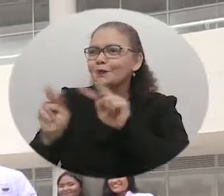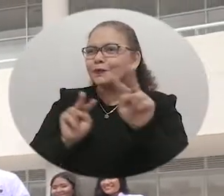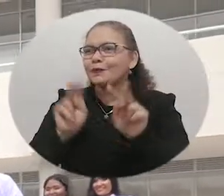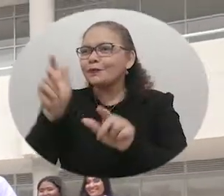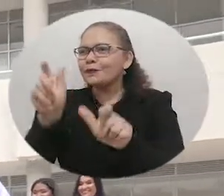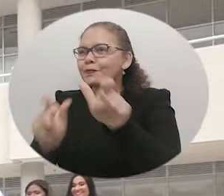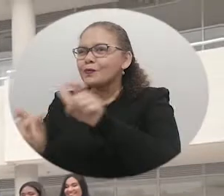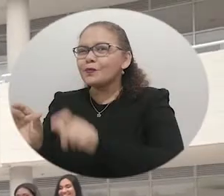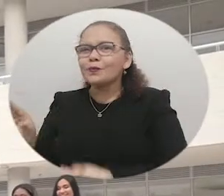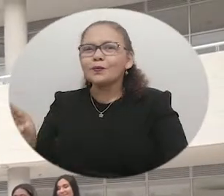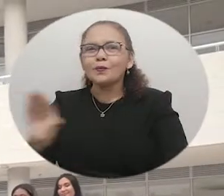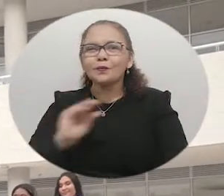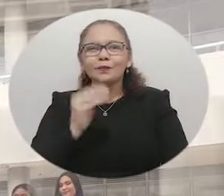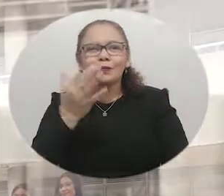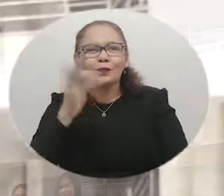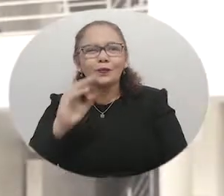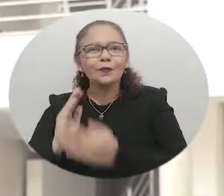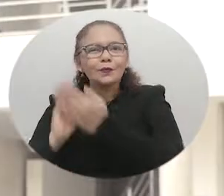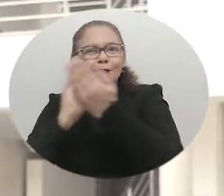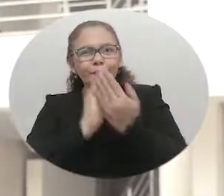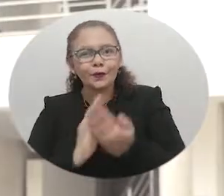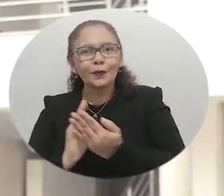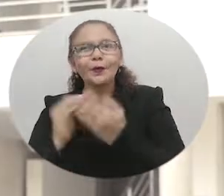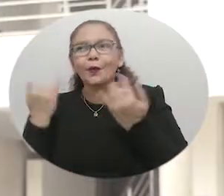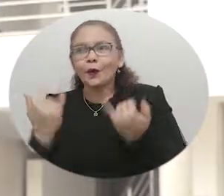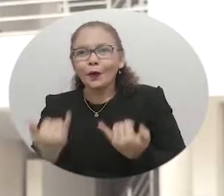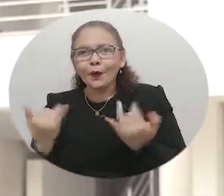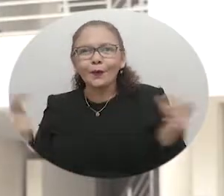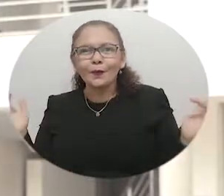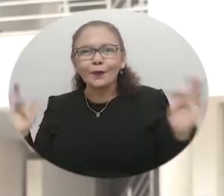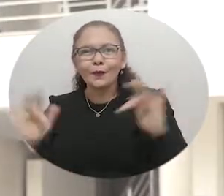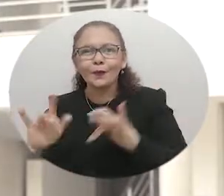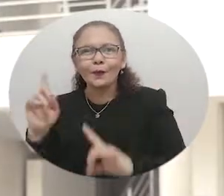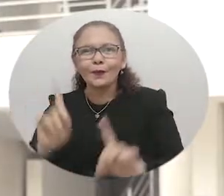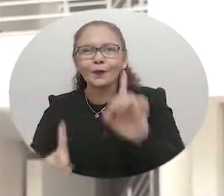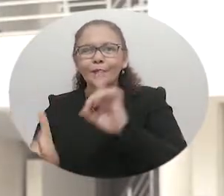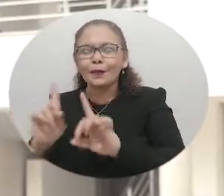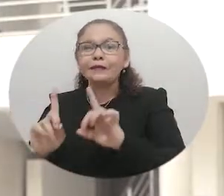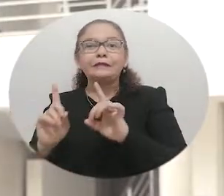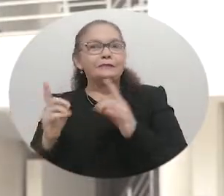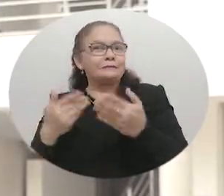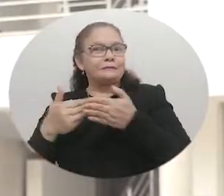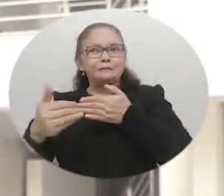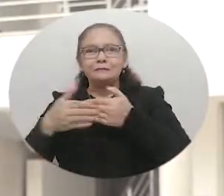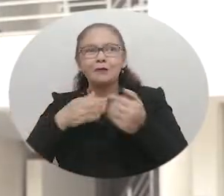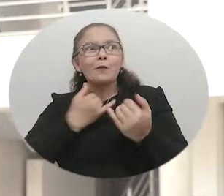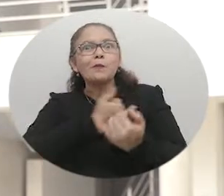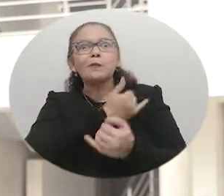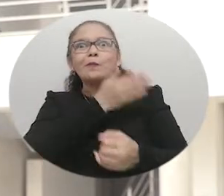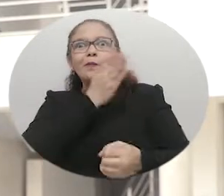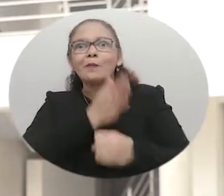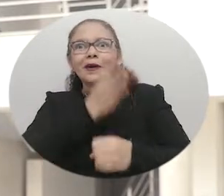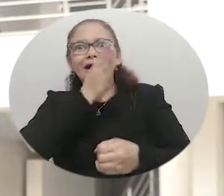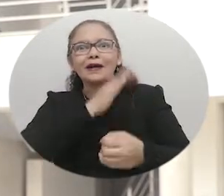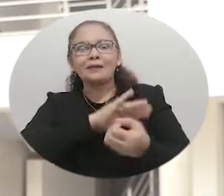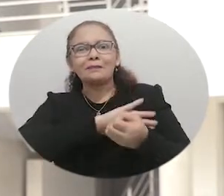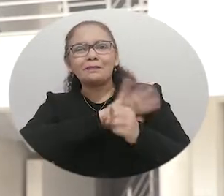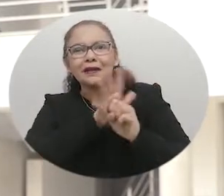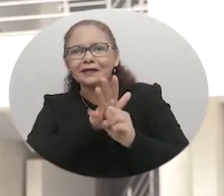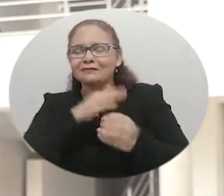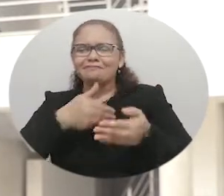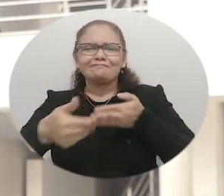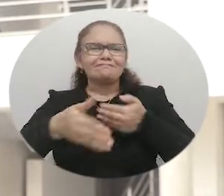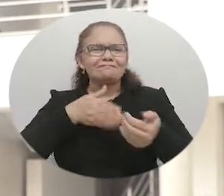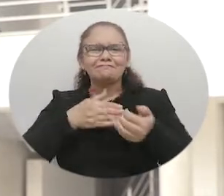bastante emocionante ver estos 50 estudiantes hoy dentro de esta eventualidad tan complicada que estamos viviendo